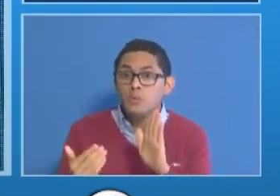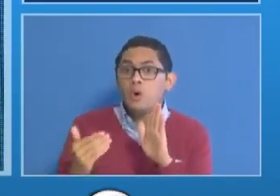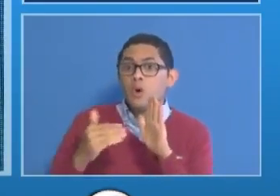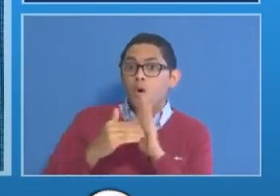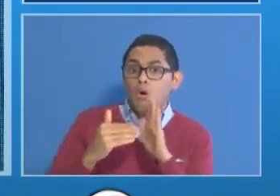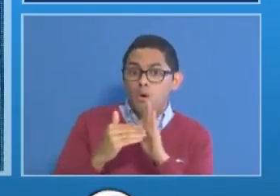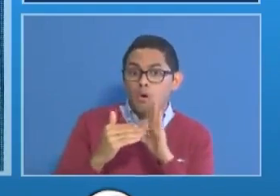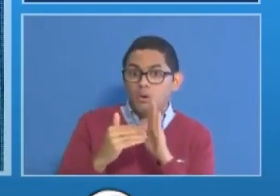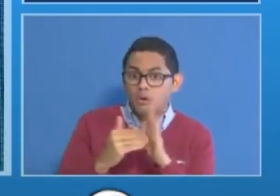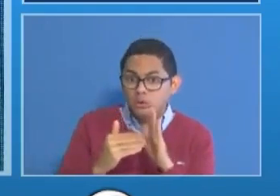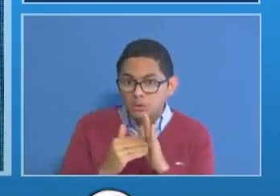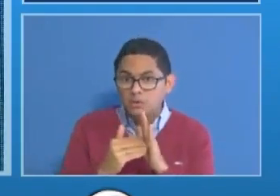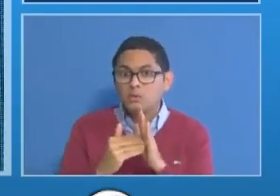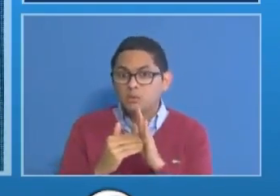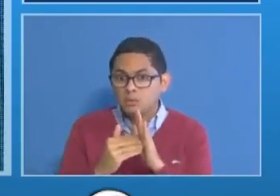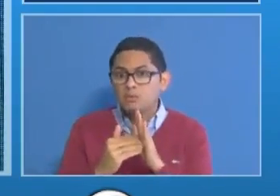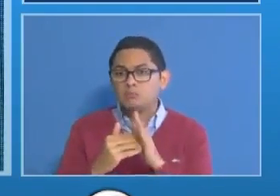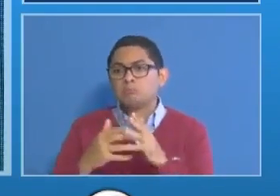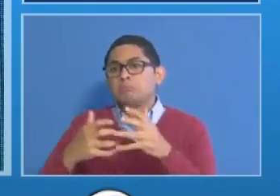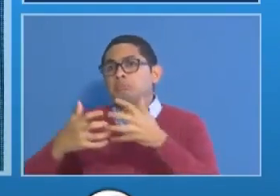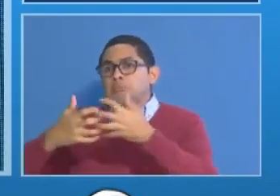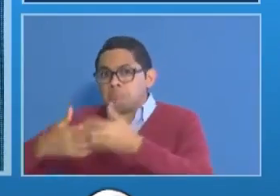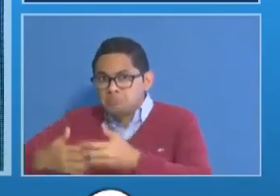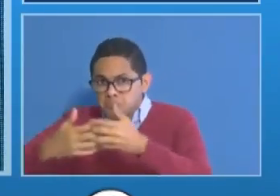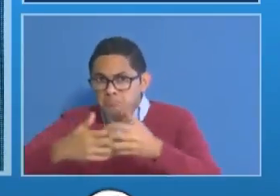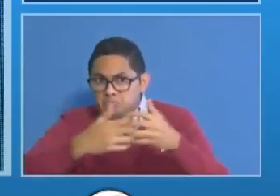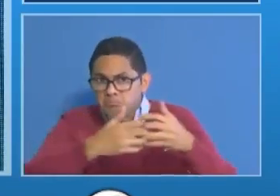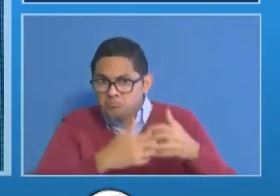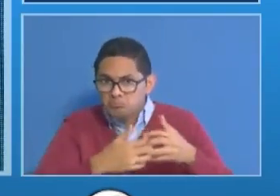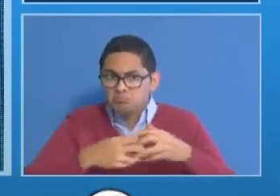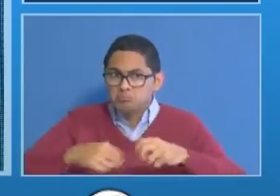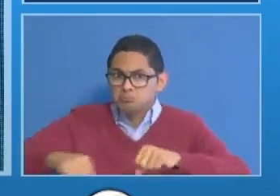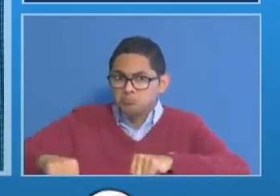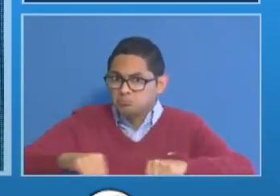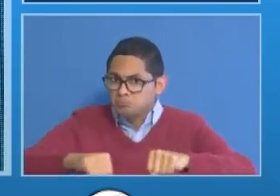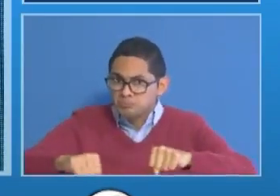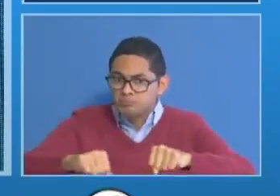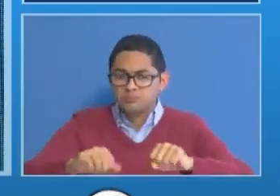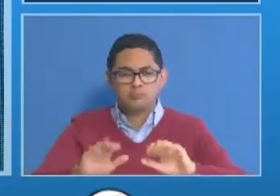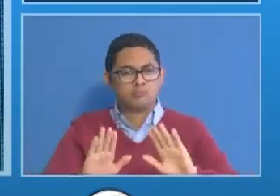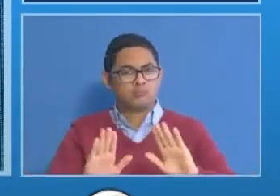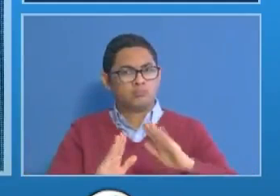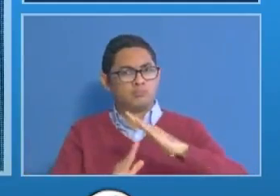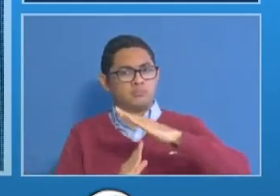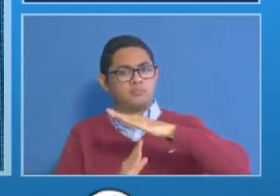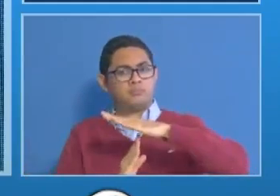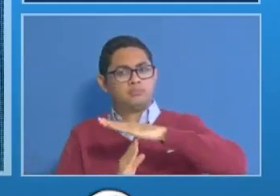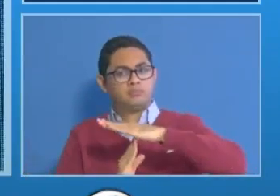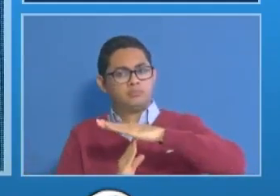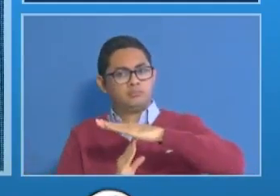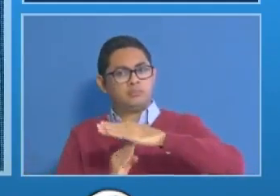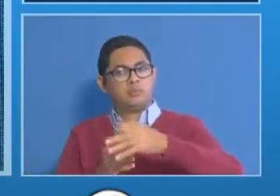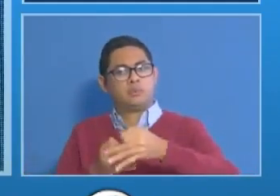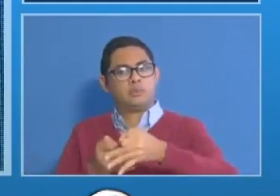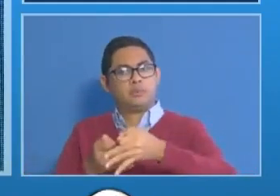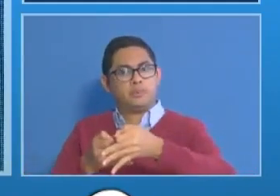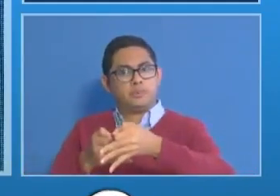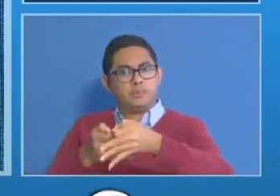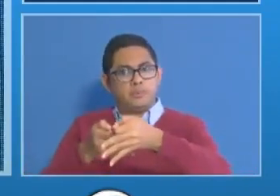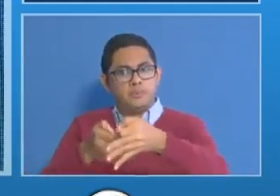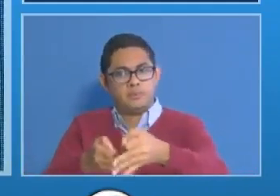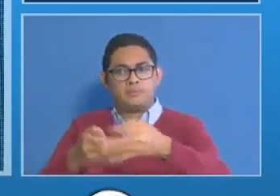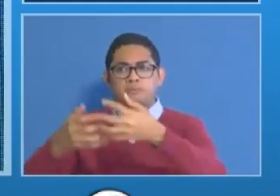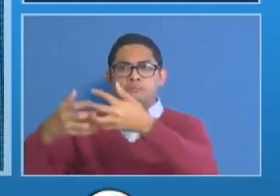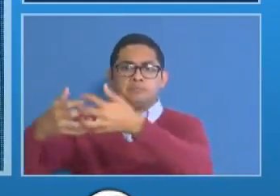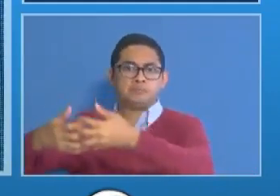operaciones y movilización de empresas, mantenemos el cierre temporal de establecimientos comerciales